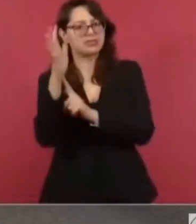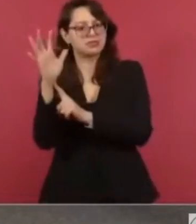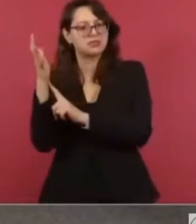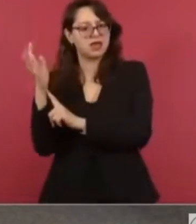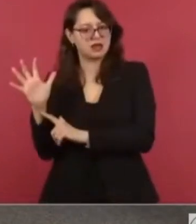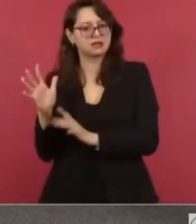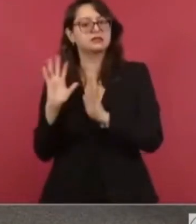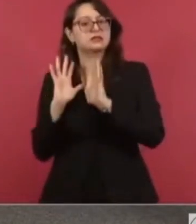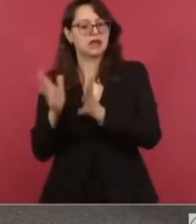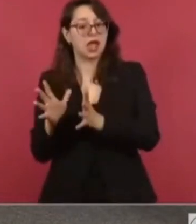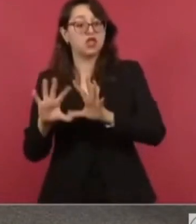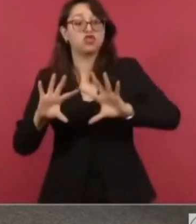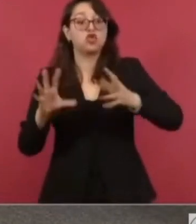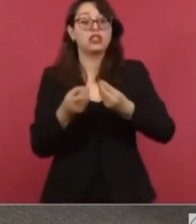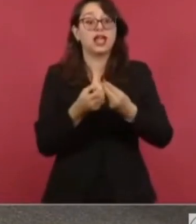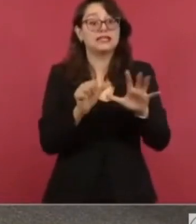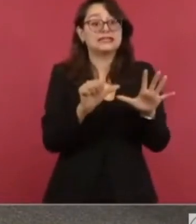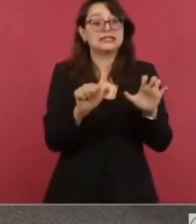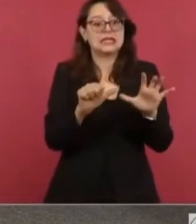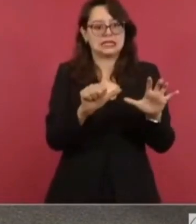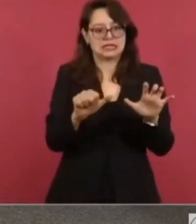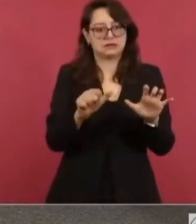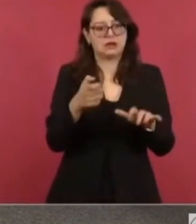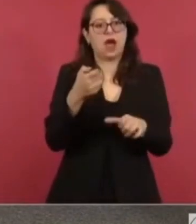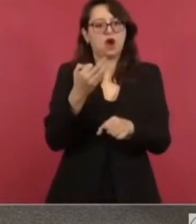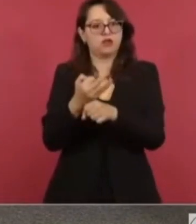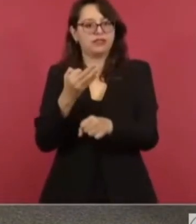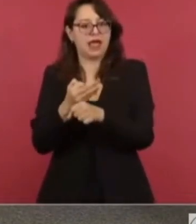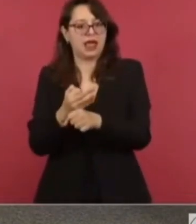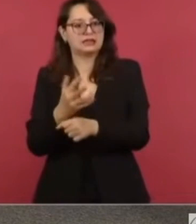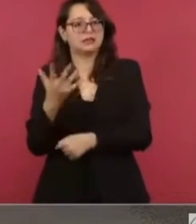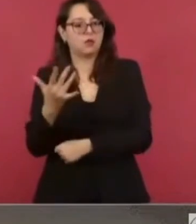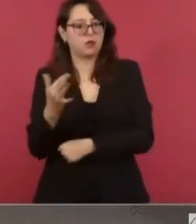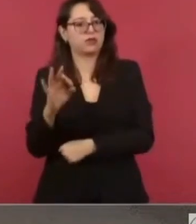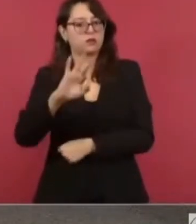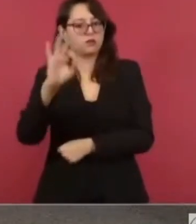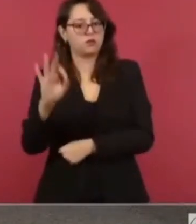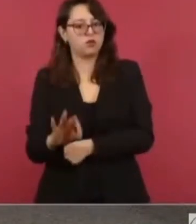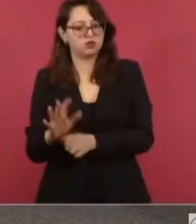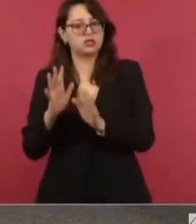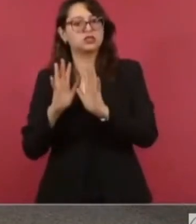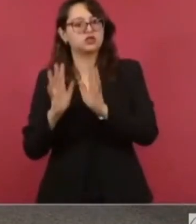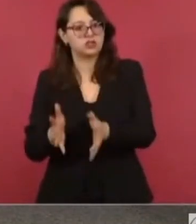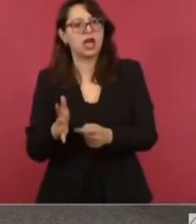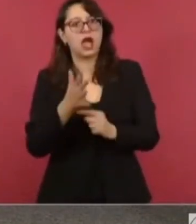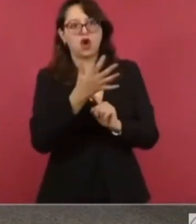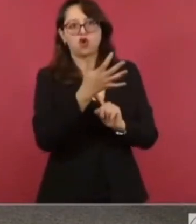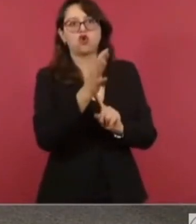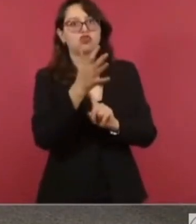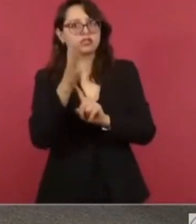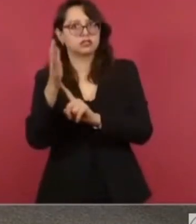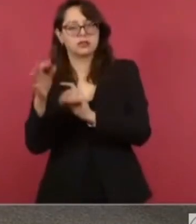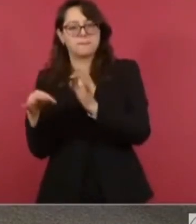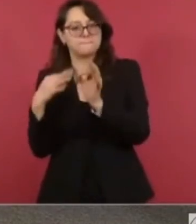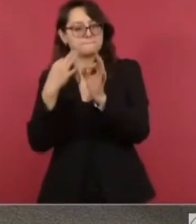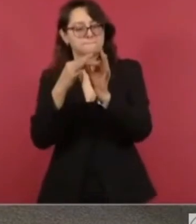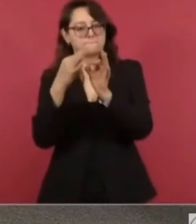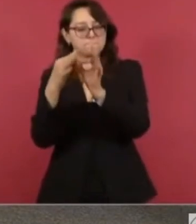Entonces, esperemos que concluido este trabajo, permita